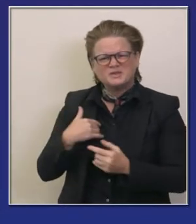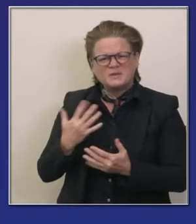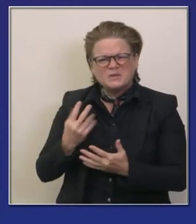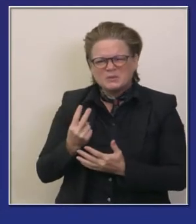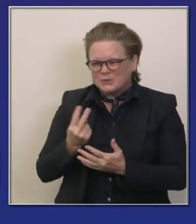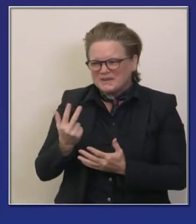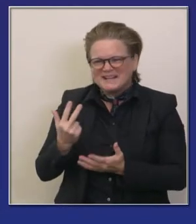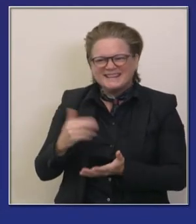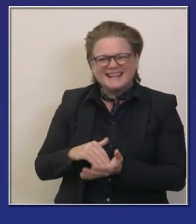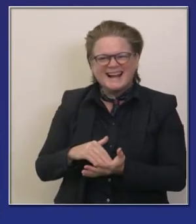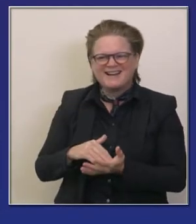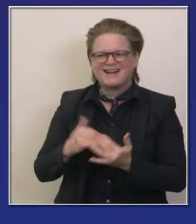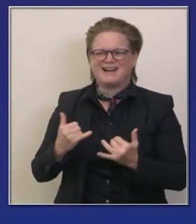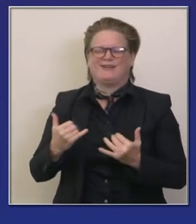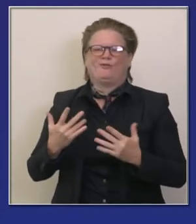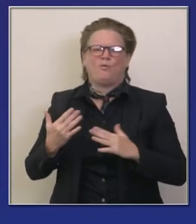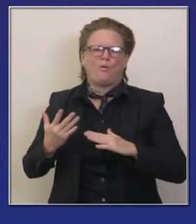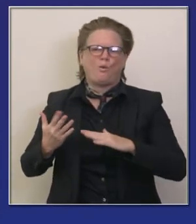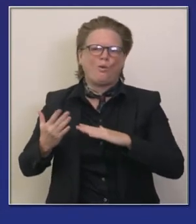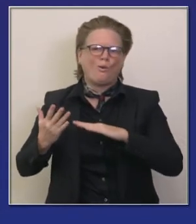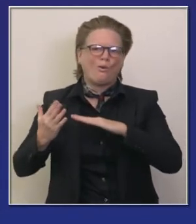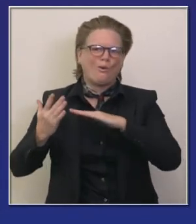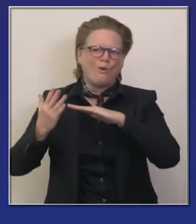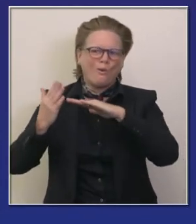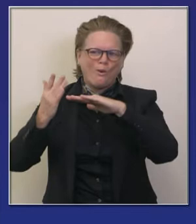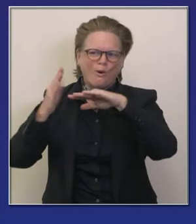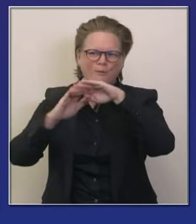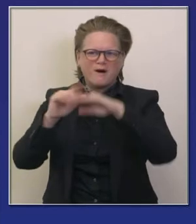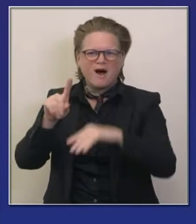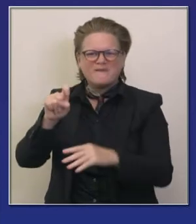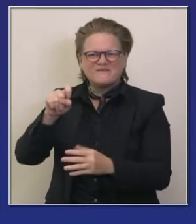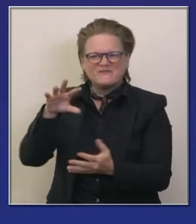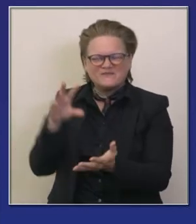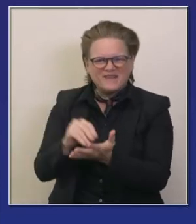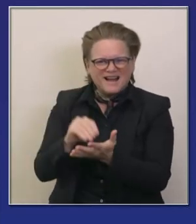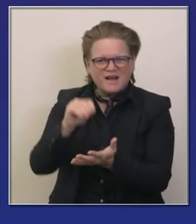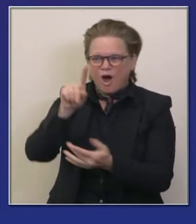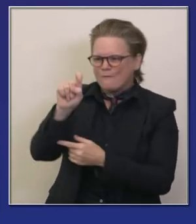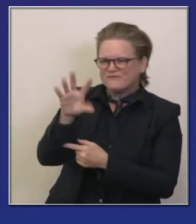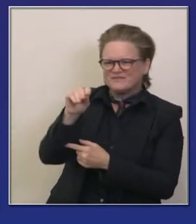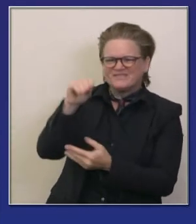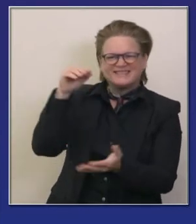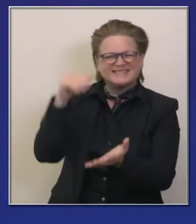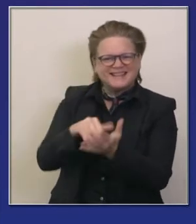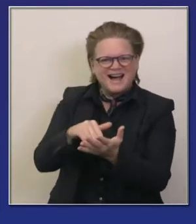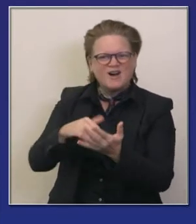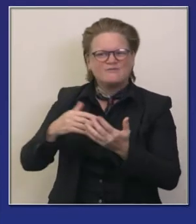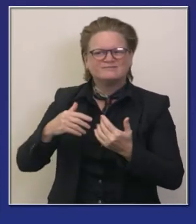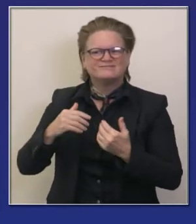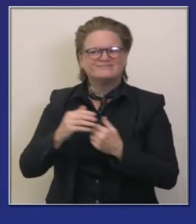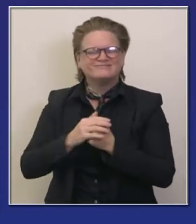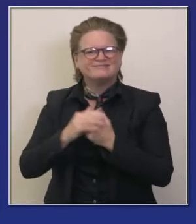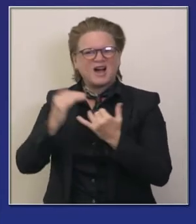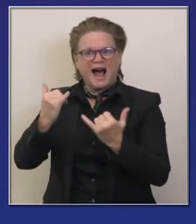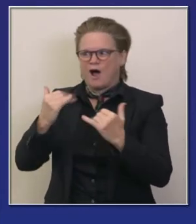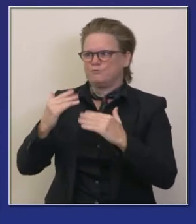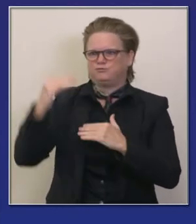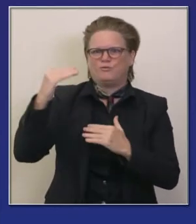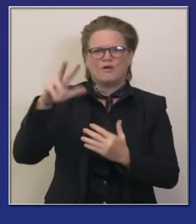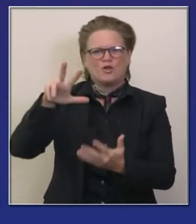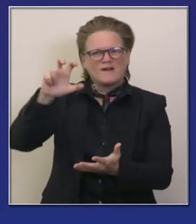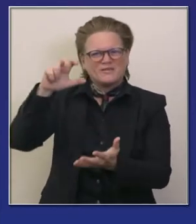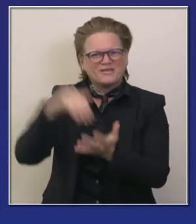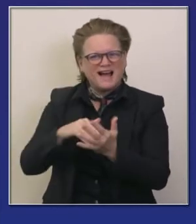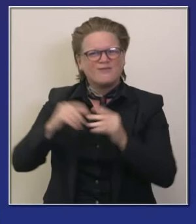quinientas cinco mil diez mil hasta por fin llegar a 50 mil en el primer trimestre del año próximo aquí vemos el